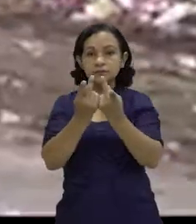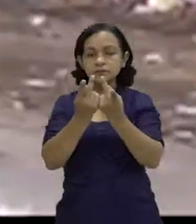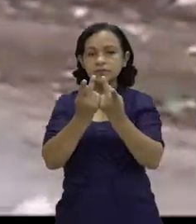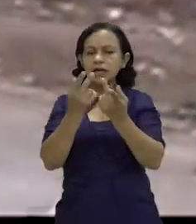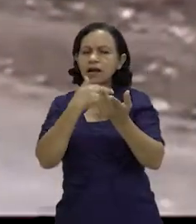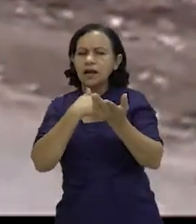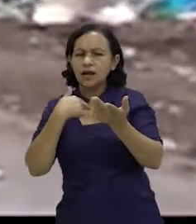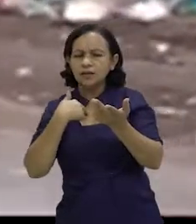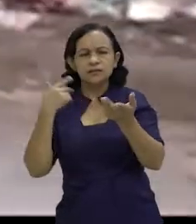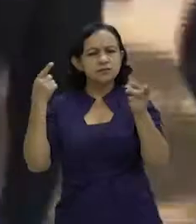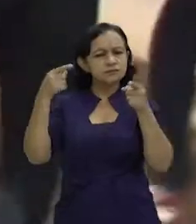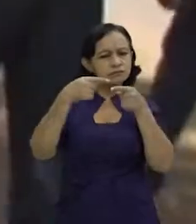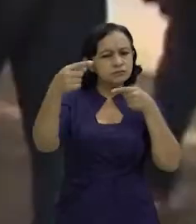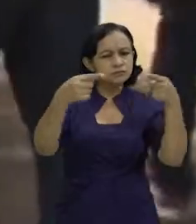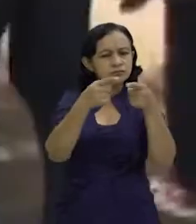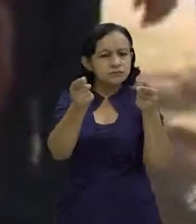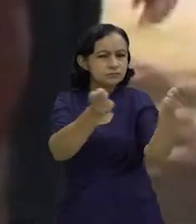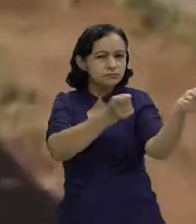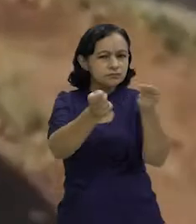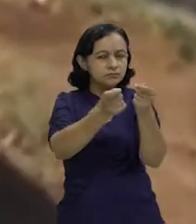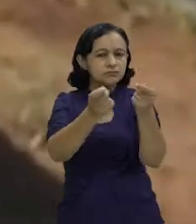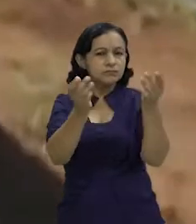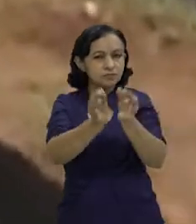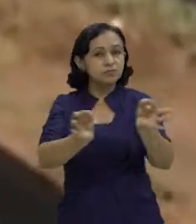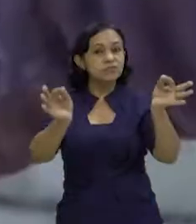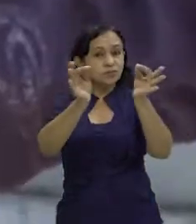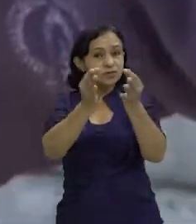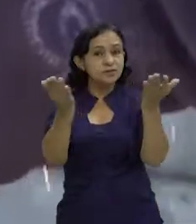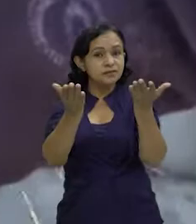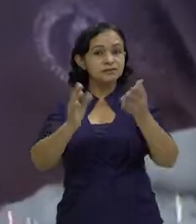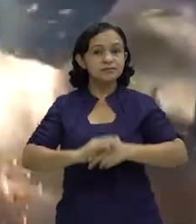creación de estrategias para administrar estos desechos ha sido fundamental.